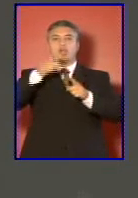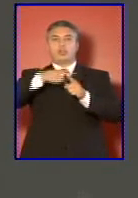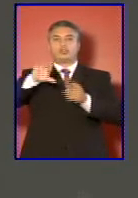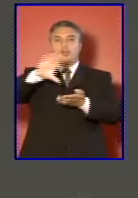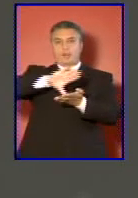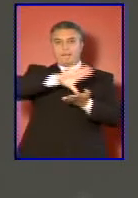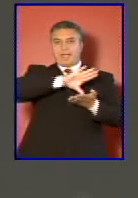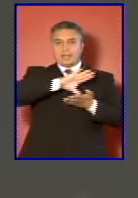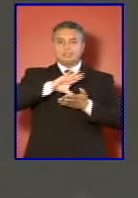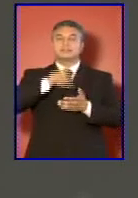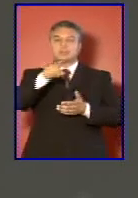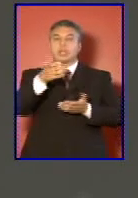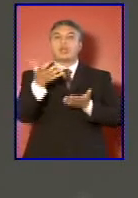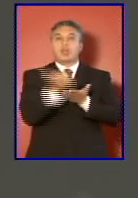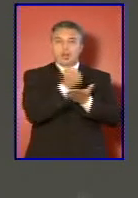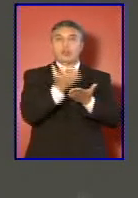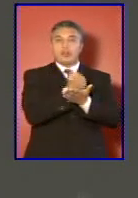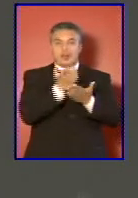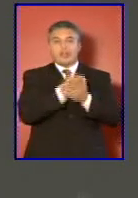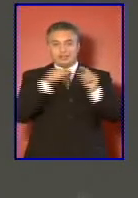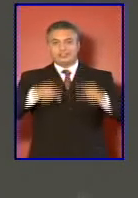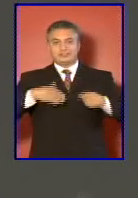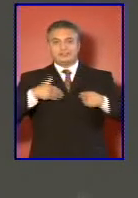logro de ellas para nuestra región.